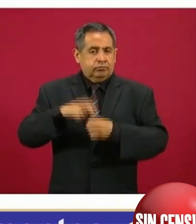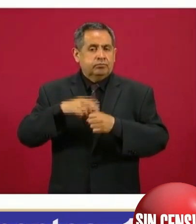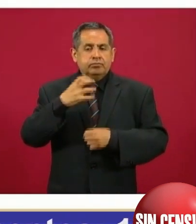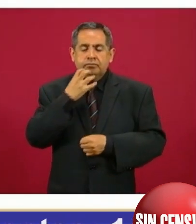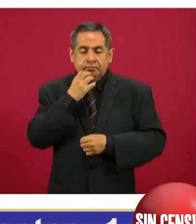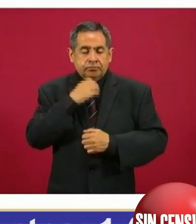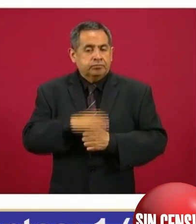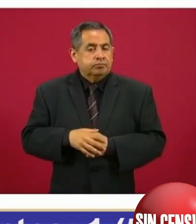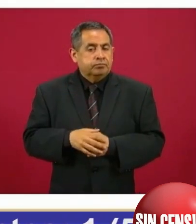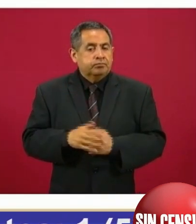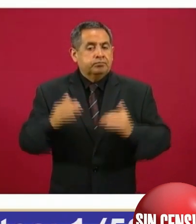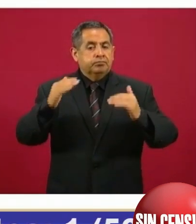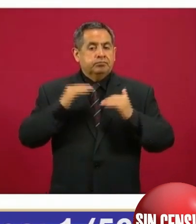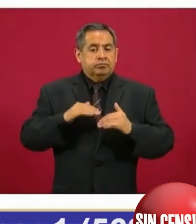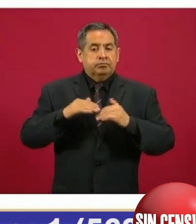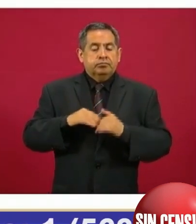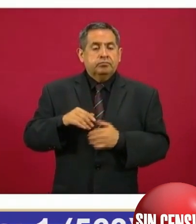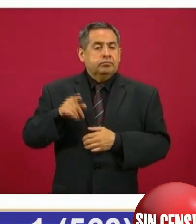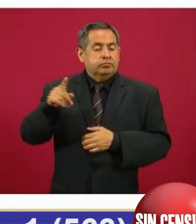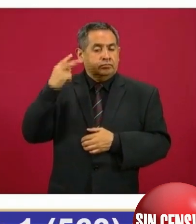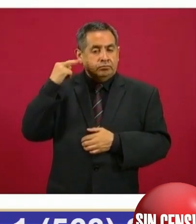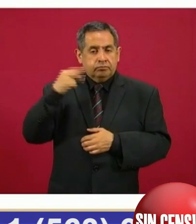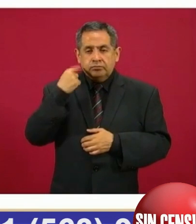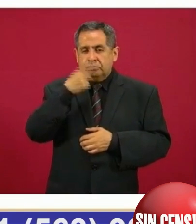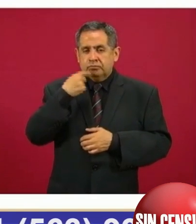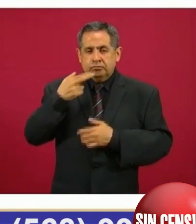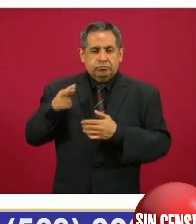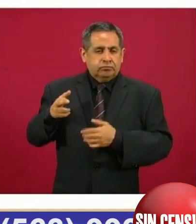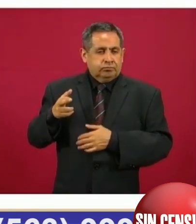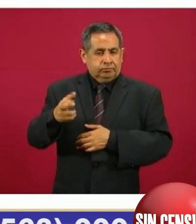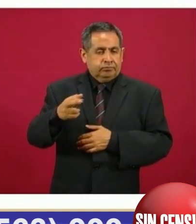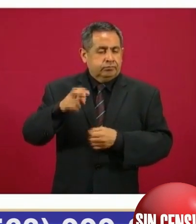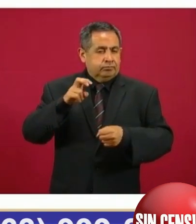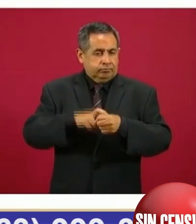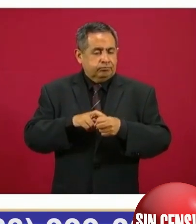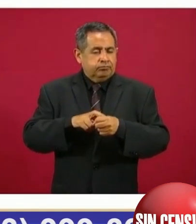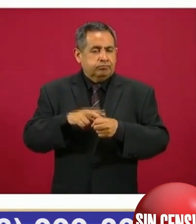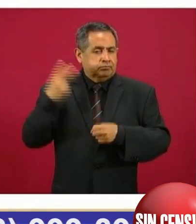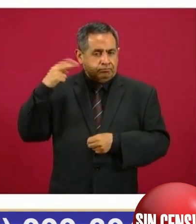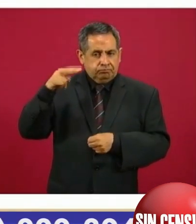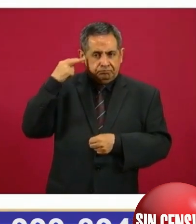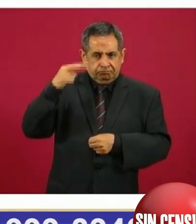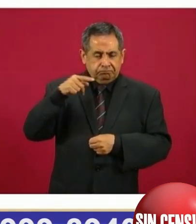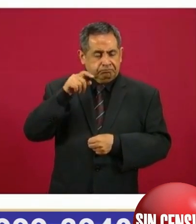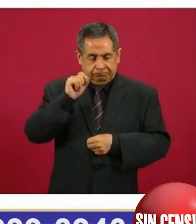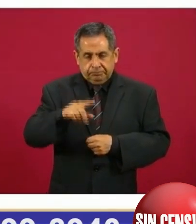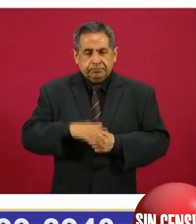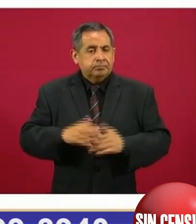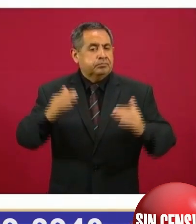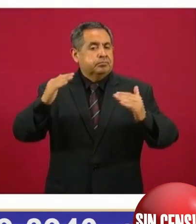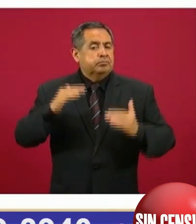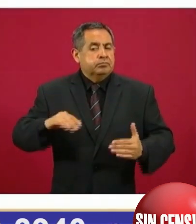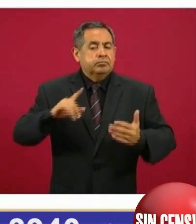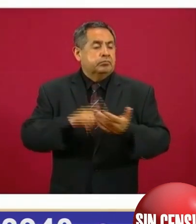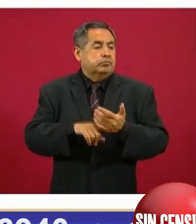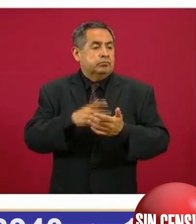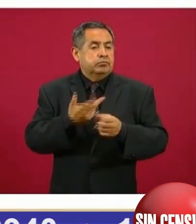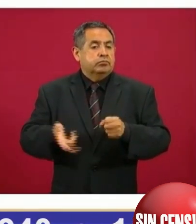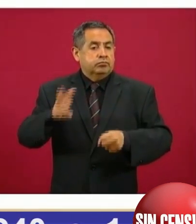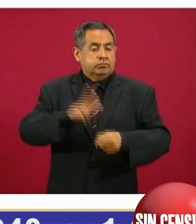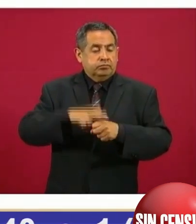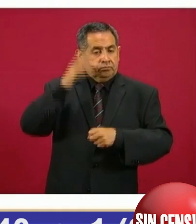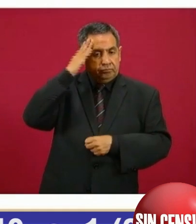El Hospital General de Boca del Río, Servicios Estatales, en Veracruz, Boca del Río. El General de Toluca,